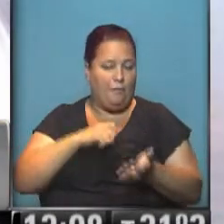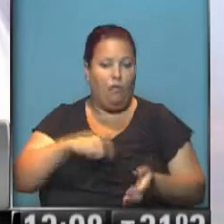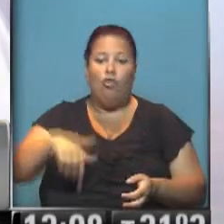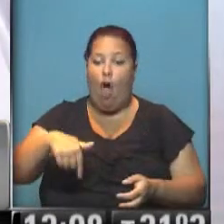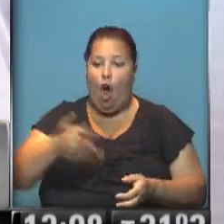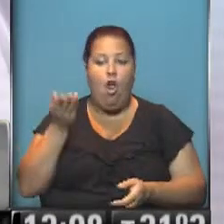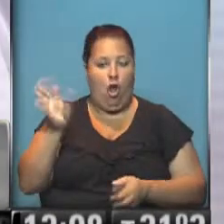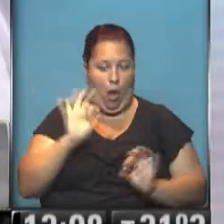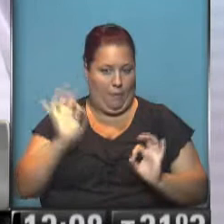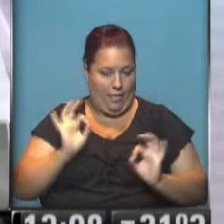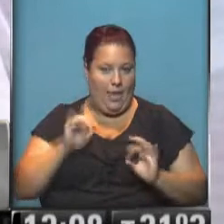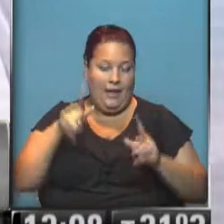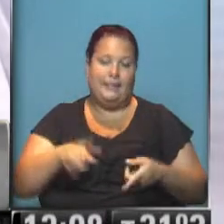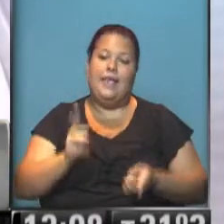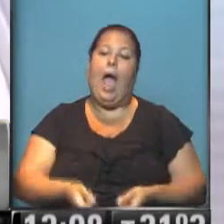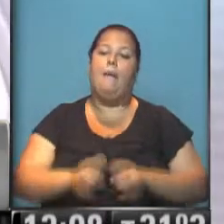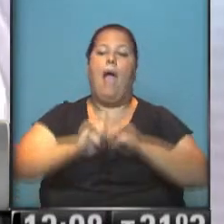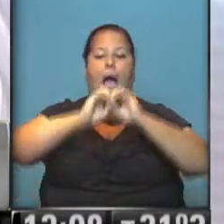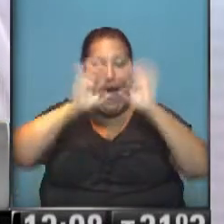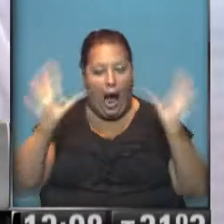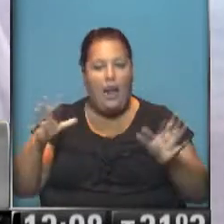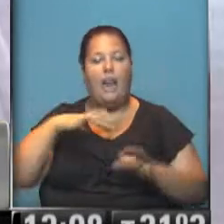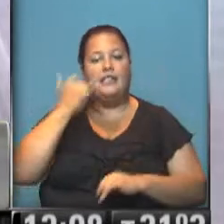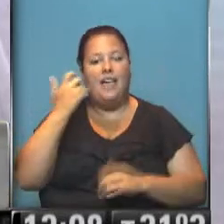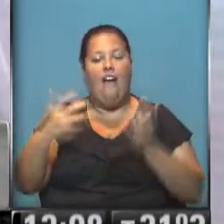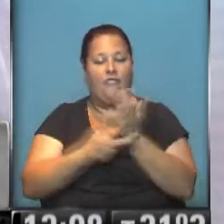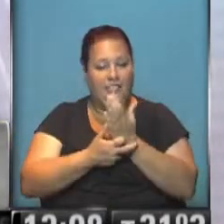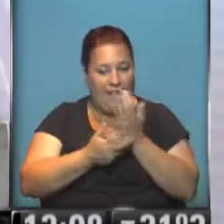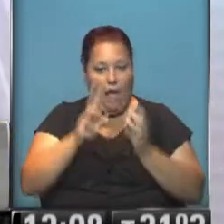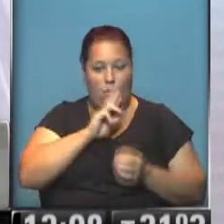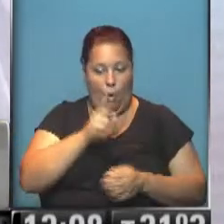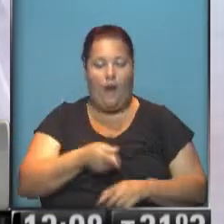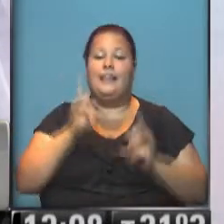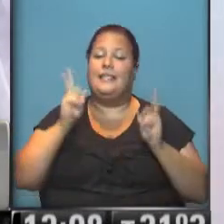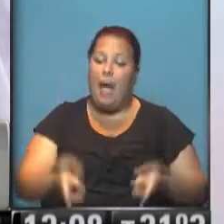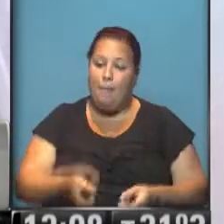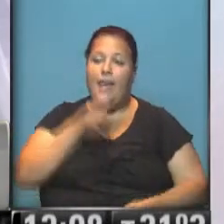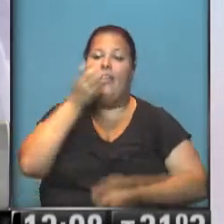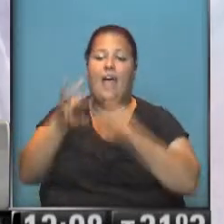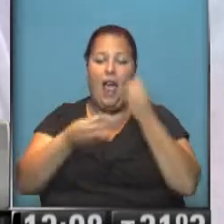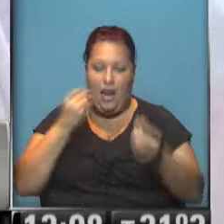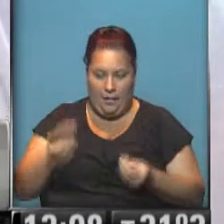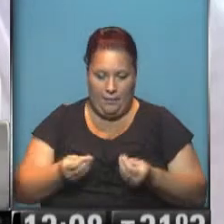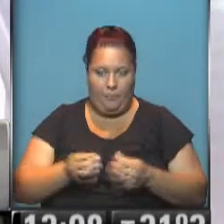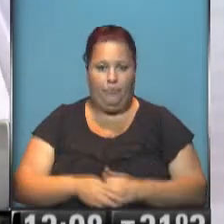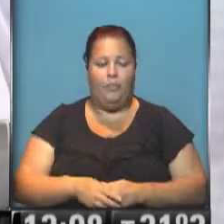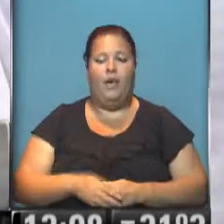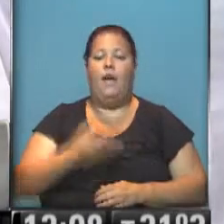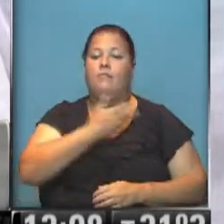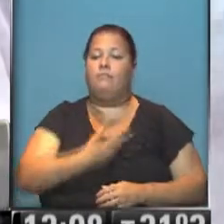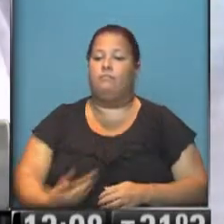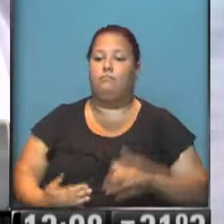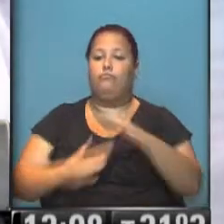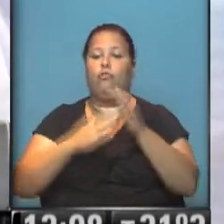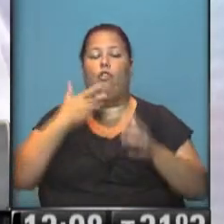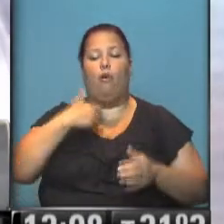hizo. Otra cuestión que aclaró nuevamente la fiscal. También declaró, muy importante esto, el titular del cuerpo